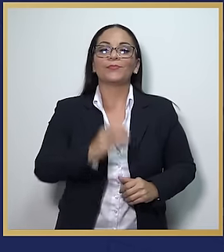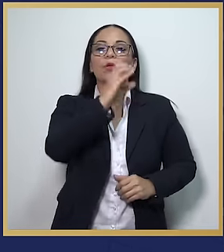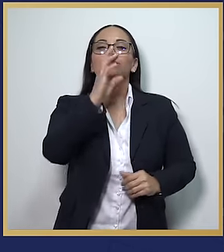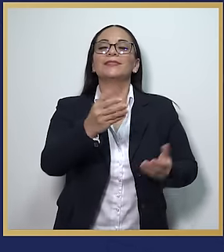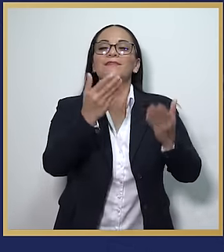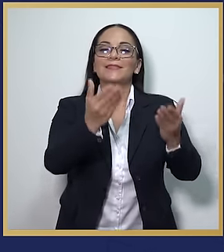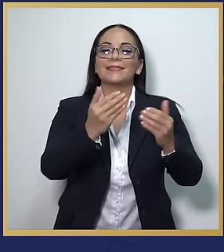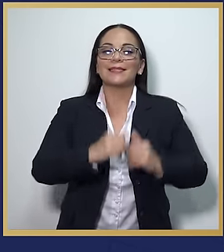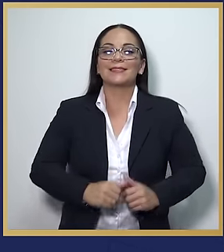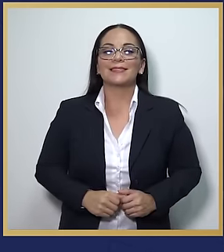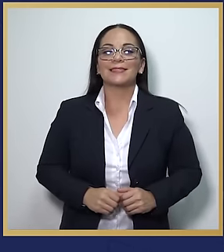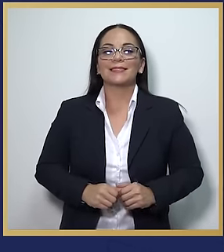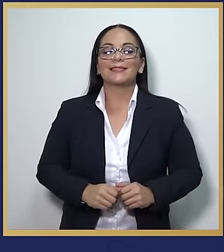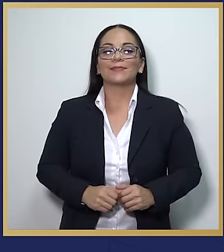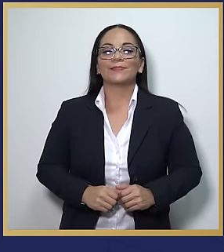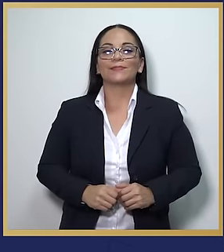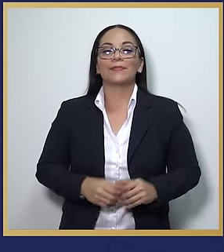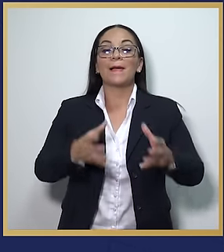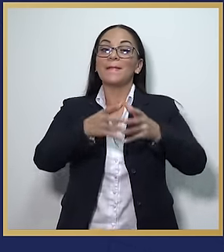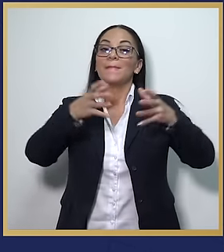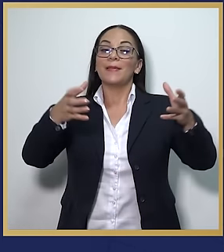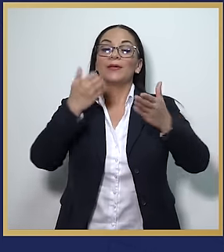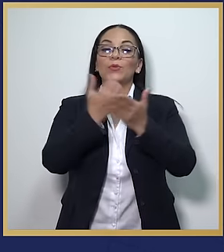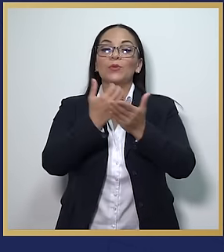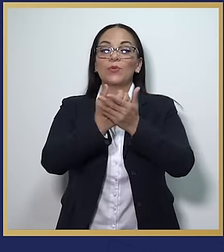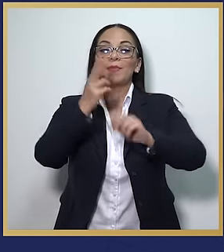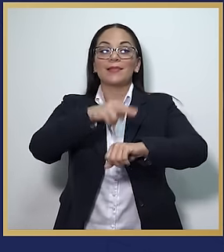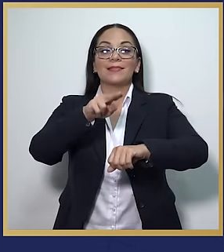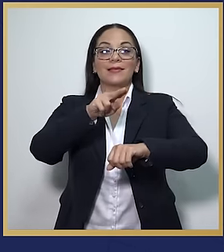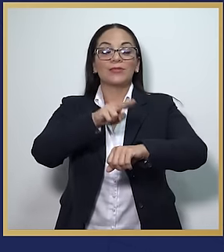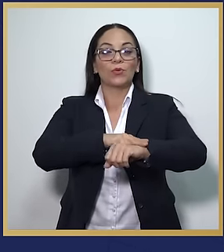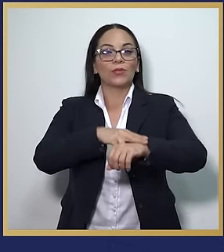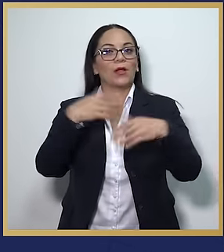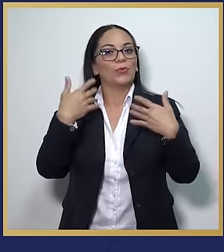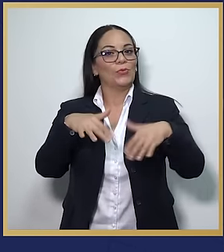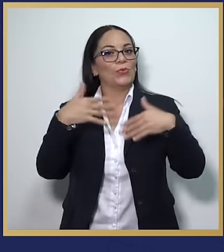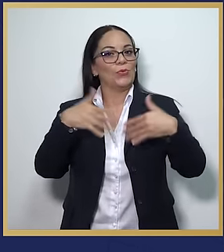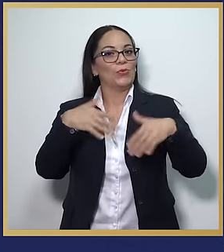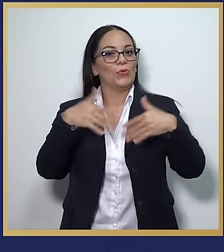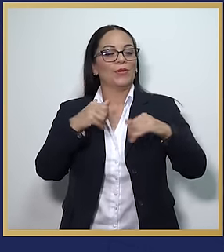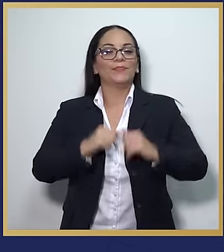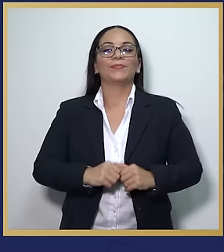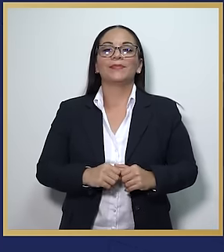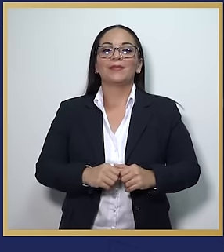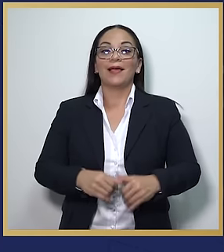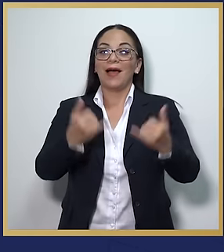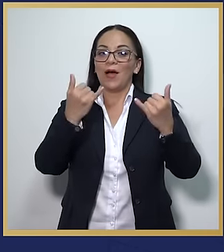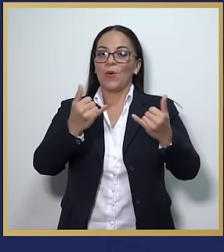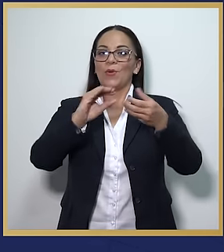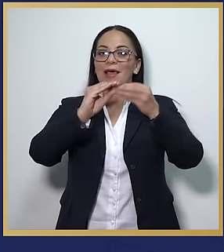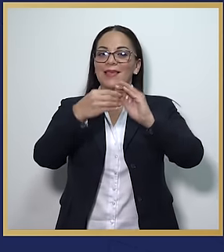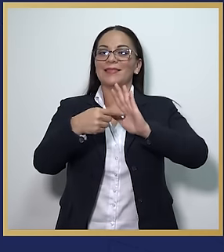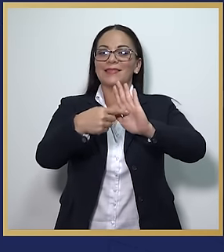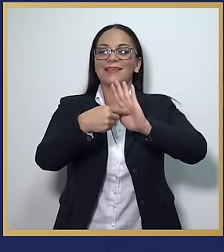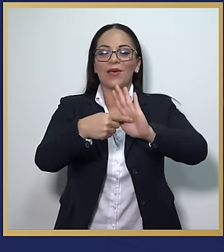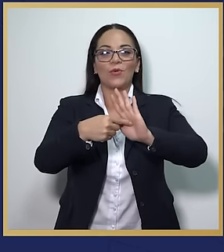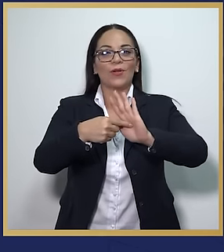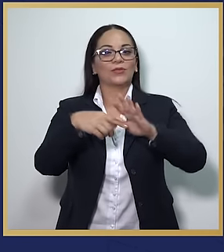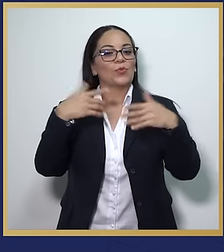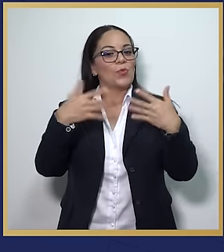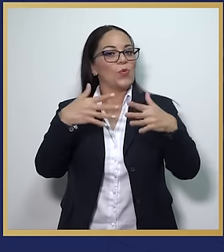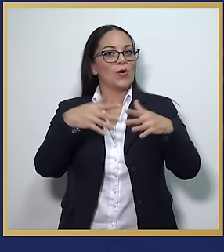Compatriotas, la macroeconomía nacional está volando. Tenemos indicadores sin